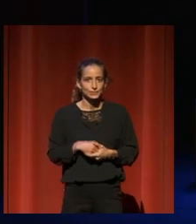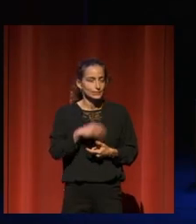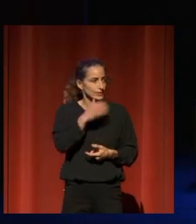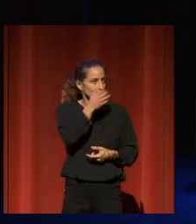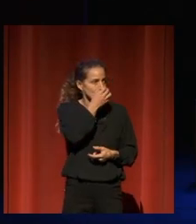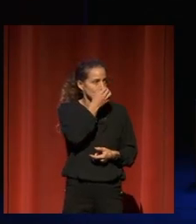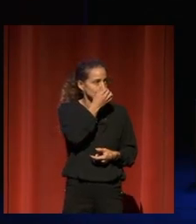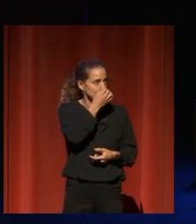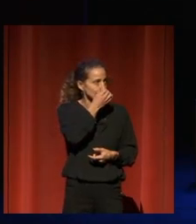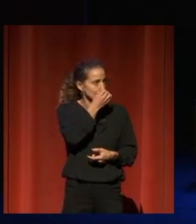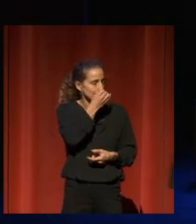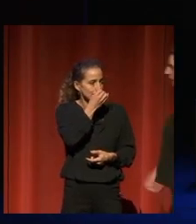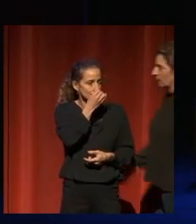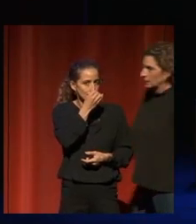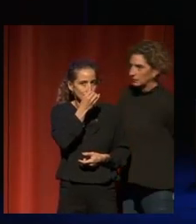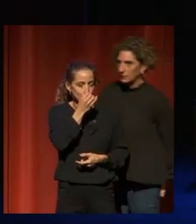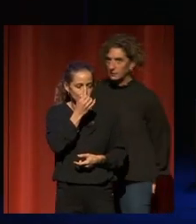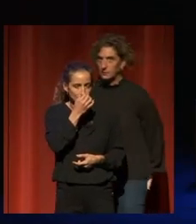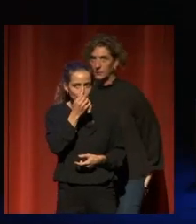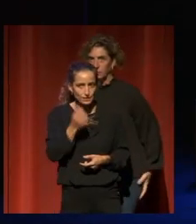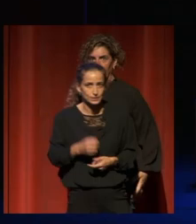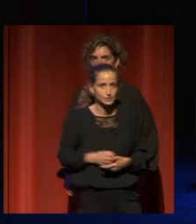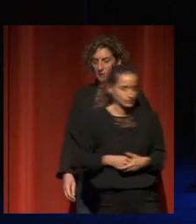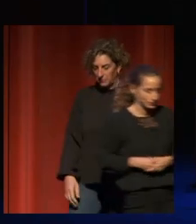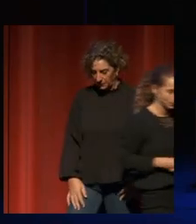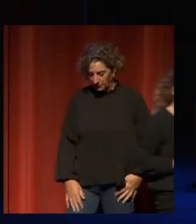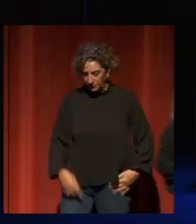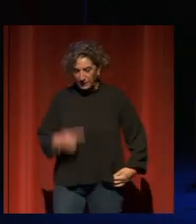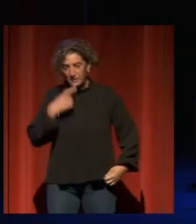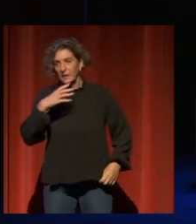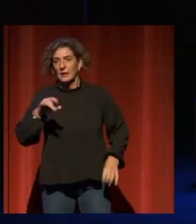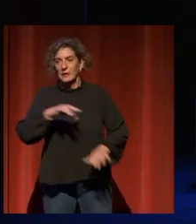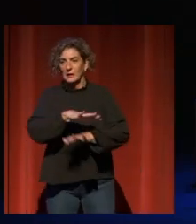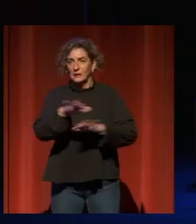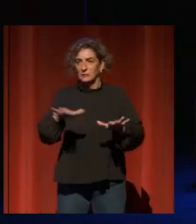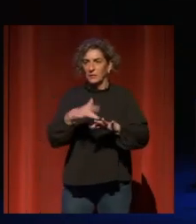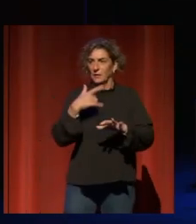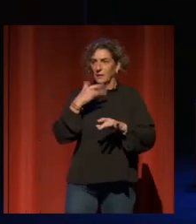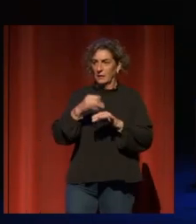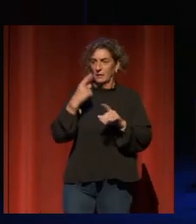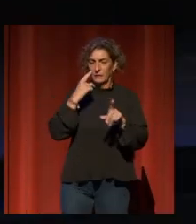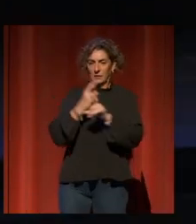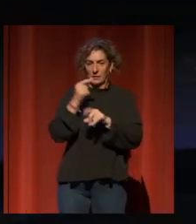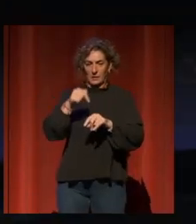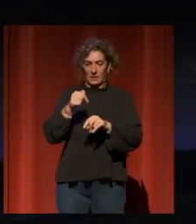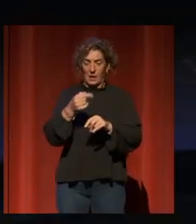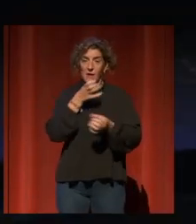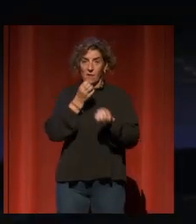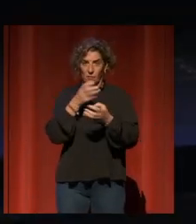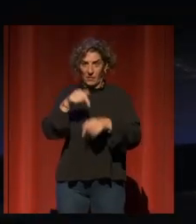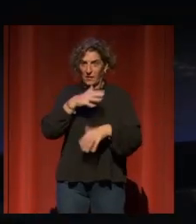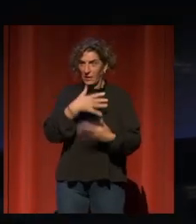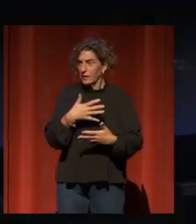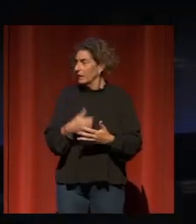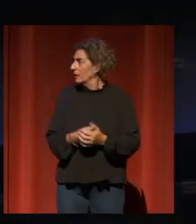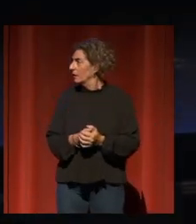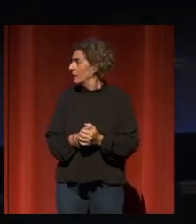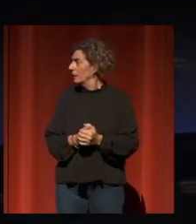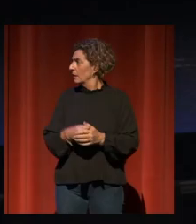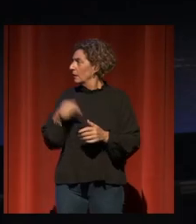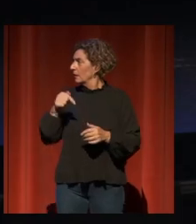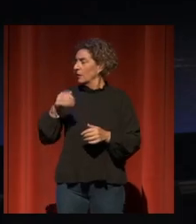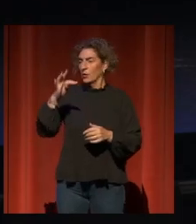El espacio de datos para el patrimonio cultural es el título que lleva la ponencia que viene a continuación. La impartirá don